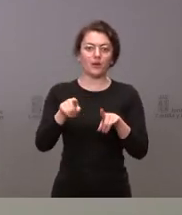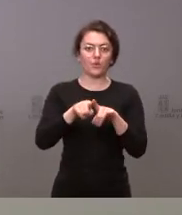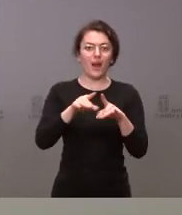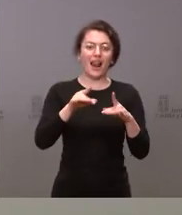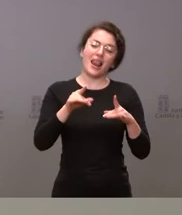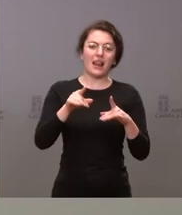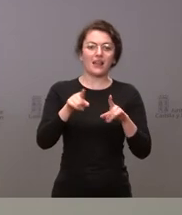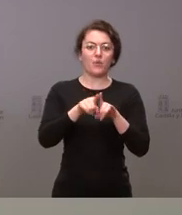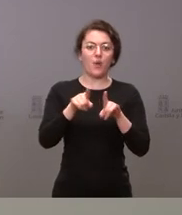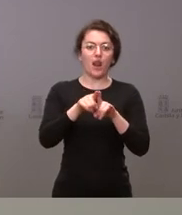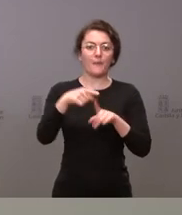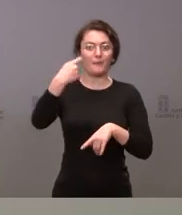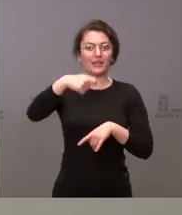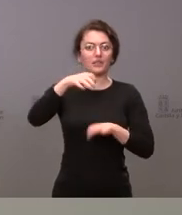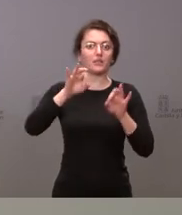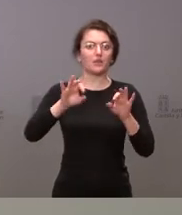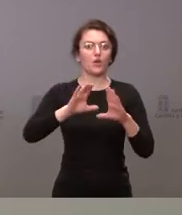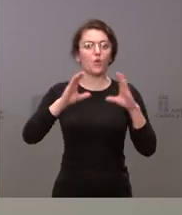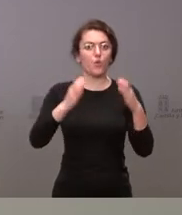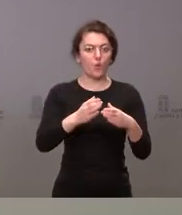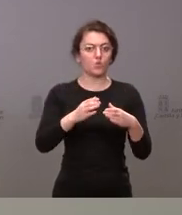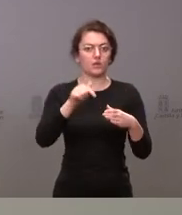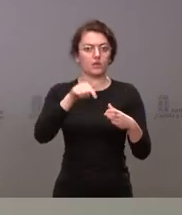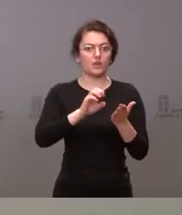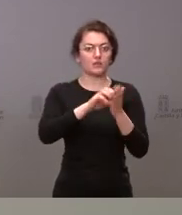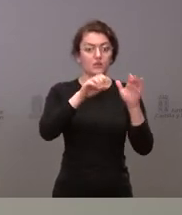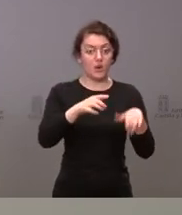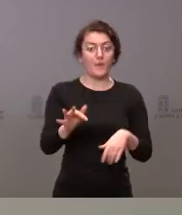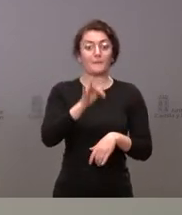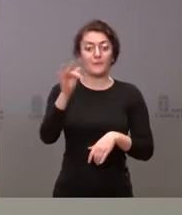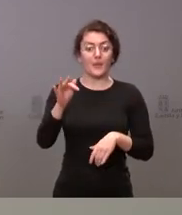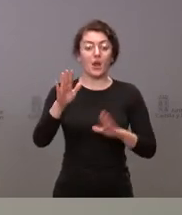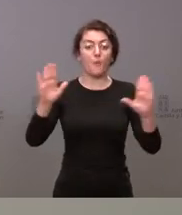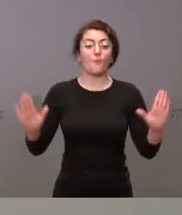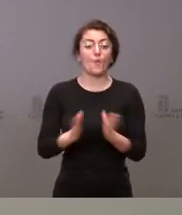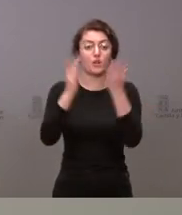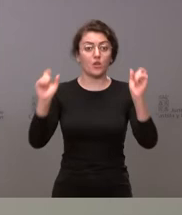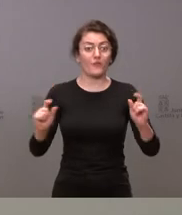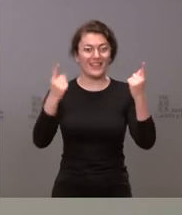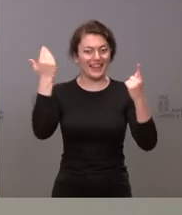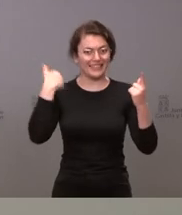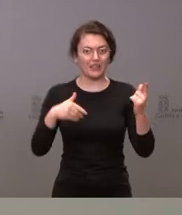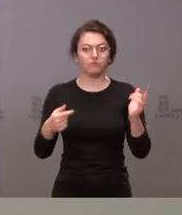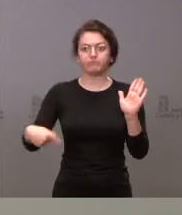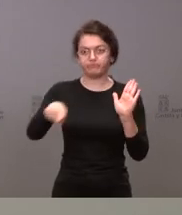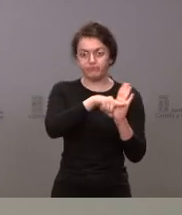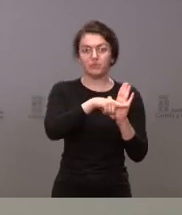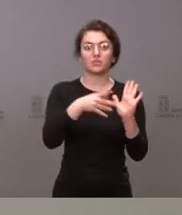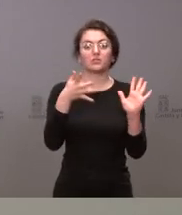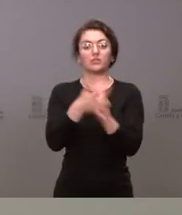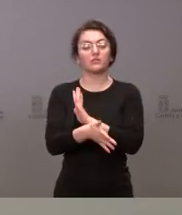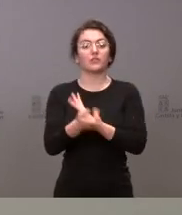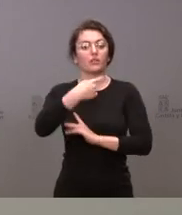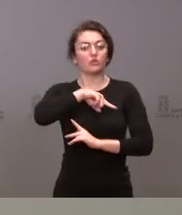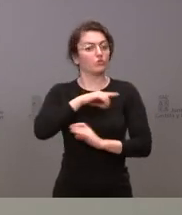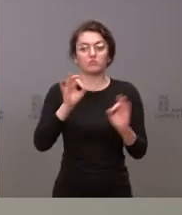y además se ha publicado en el boletín oficial de las Cortes de Castilla y León y por tanto nosotros lo que nos corresponde es ser respetuoso con